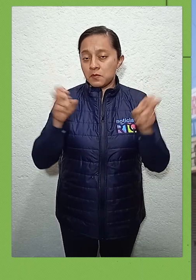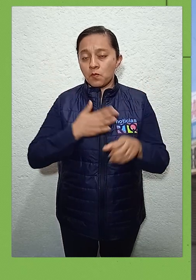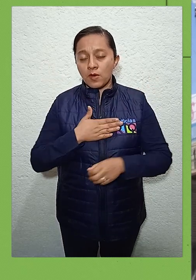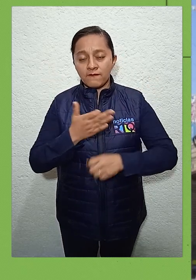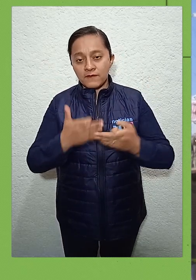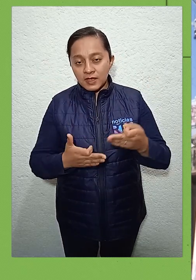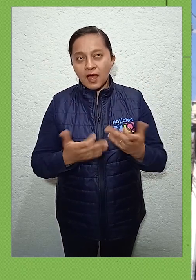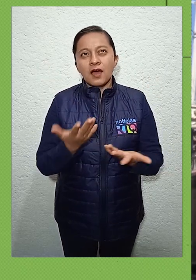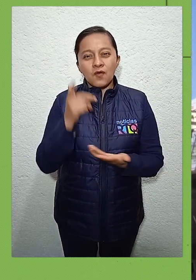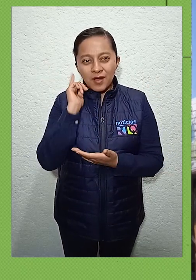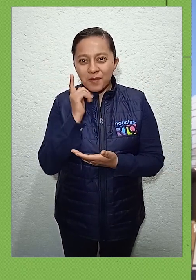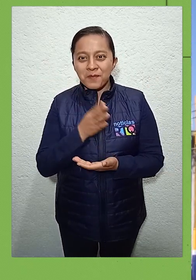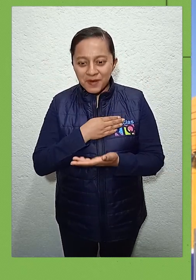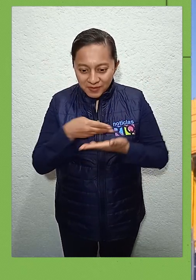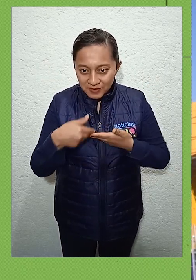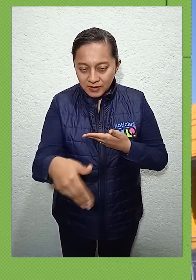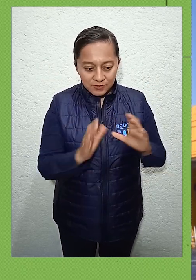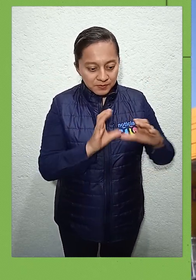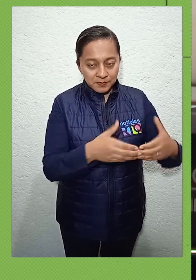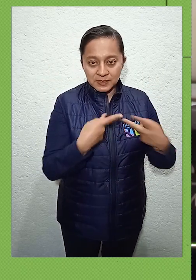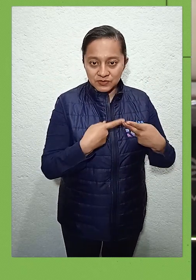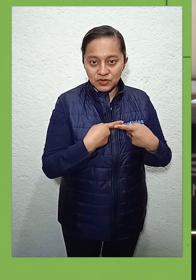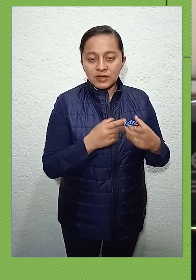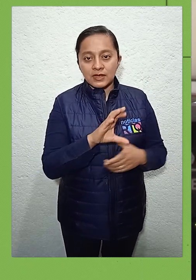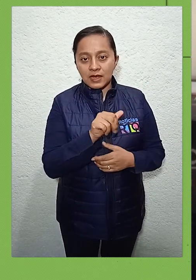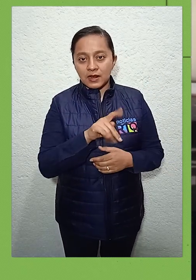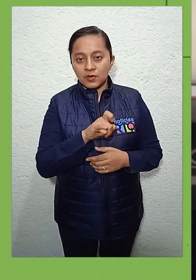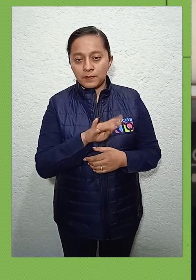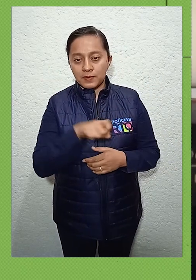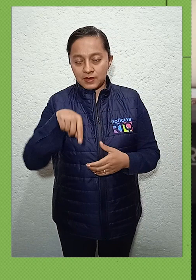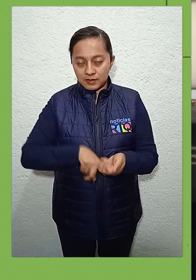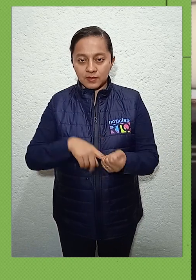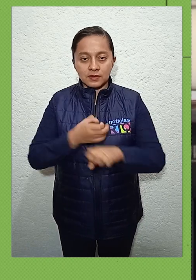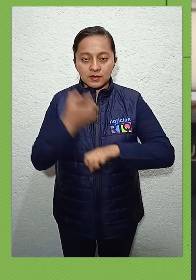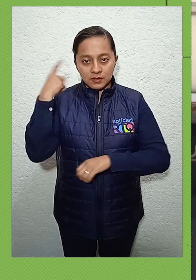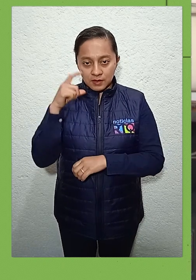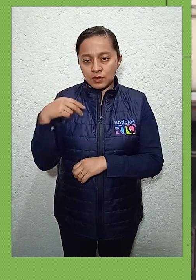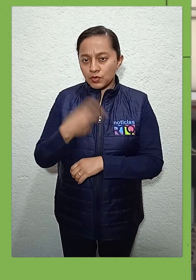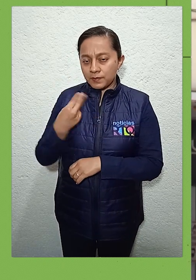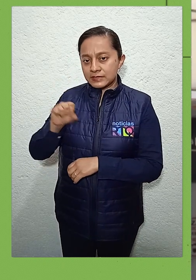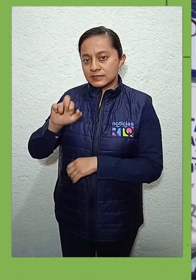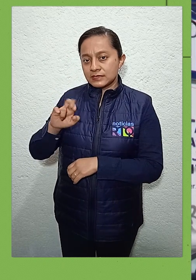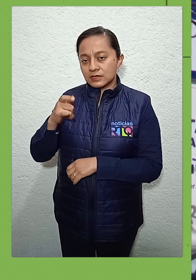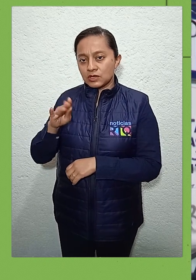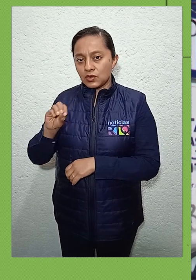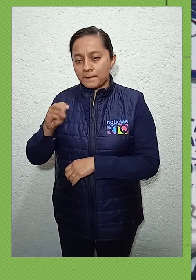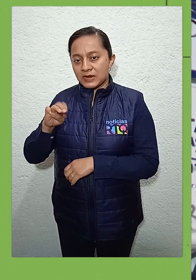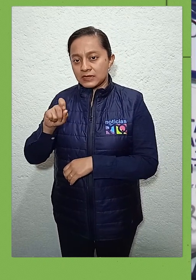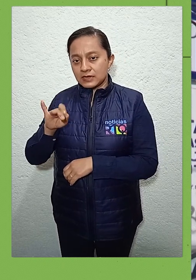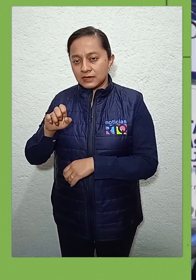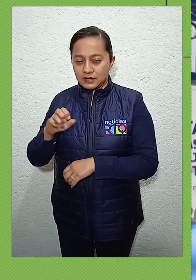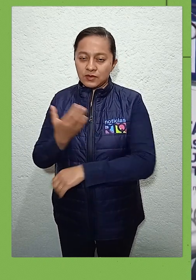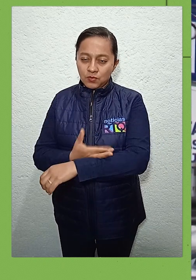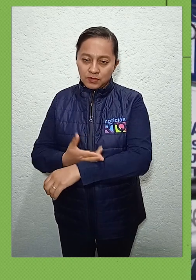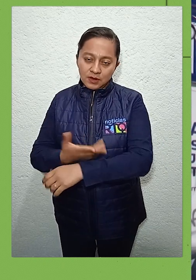Con muchas expectativas esperan el Buen Fin los integrantes de la Cámara Nacional de Comercio en Pequeño de Querétaro. El presidente de dicho organismo empresarial, Sergio